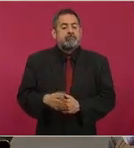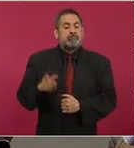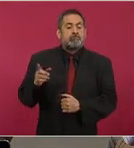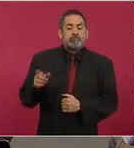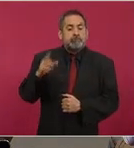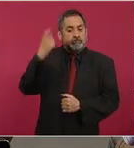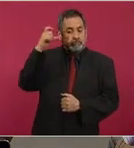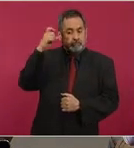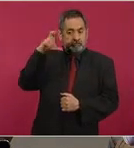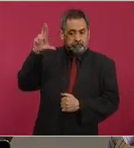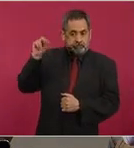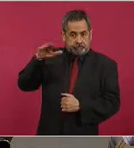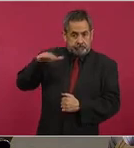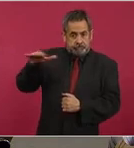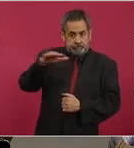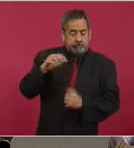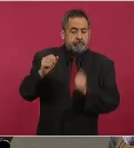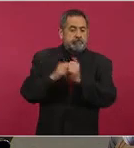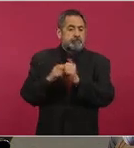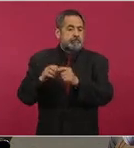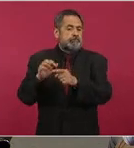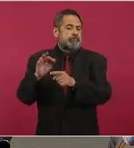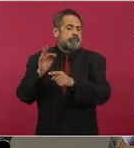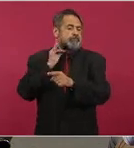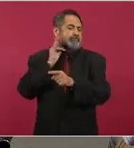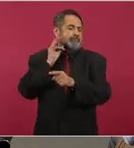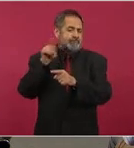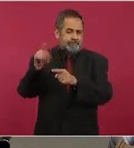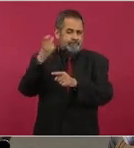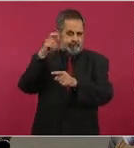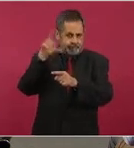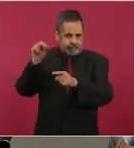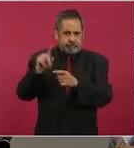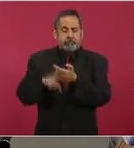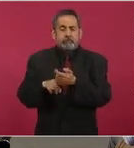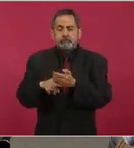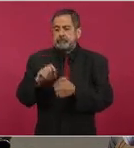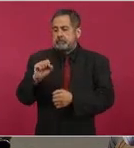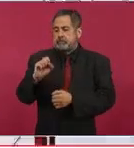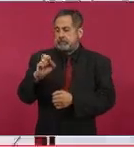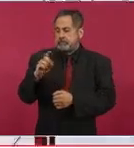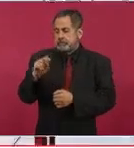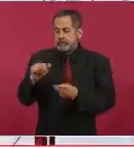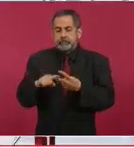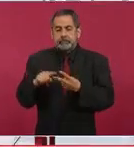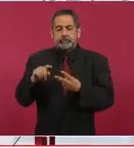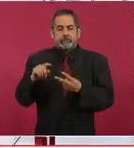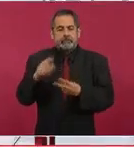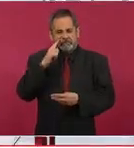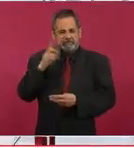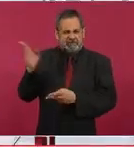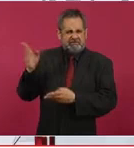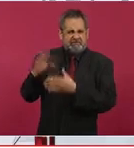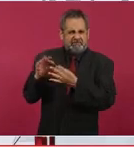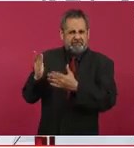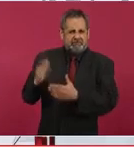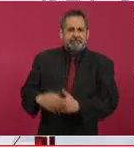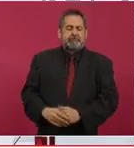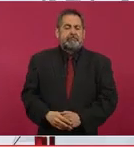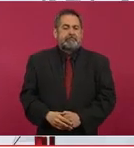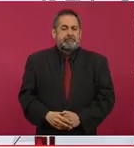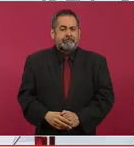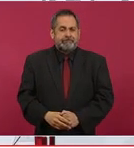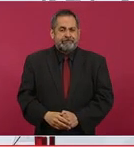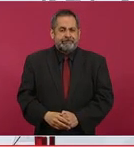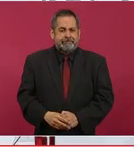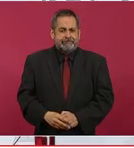Quintana Roo, con la Fiscalía de Quintana Roo, la Secretaría de la Defensa Nacional, CEMAR, Guardia Nacional y el Centro Nacional